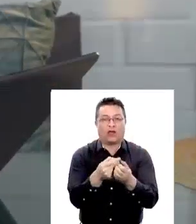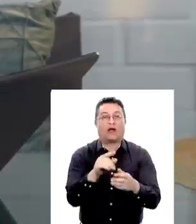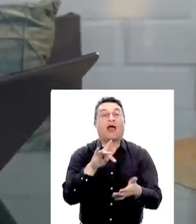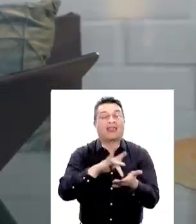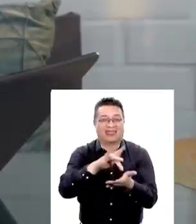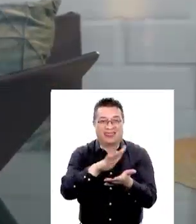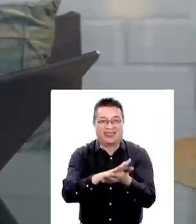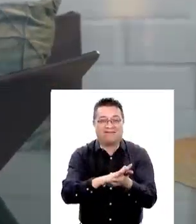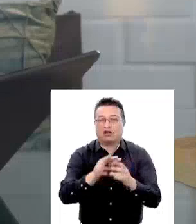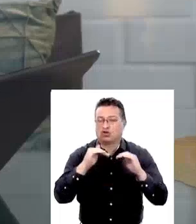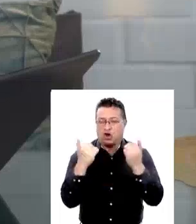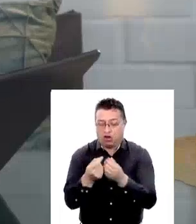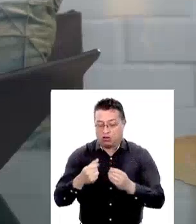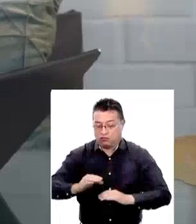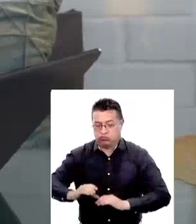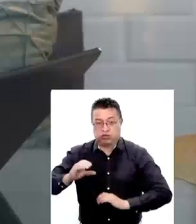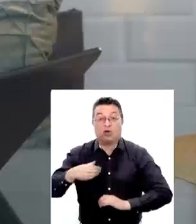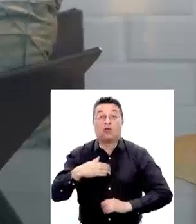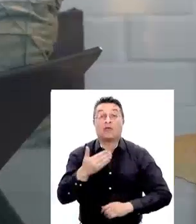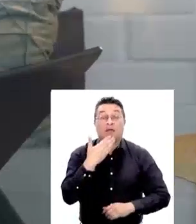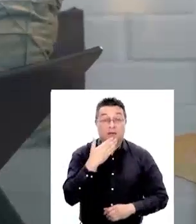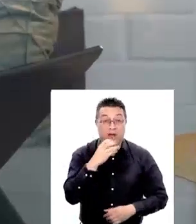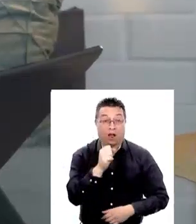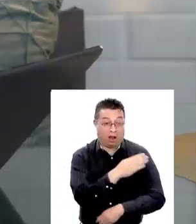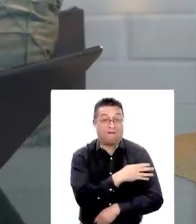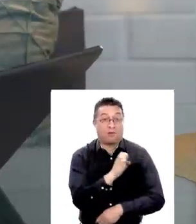incluso los fondos de pensiones.